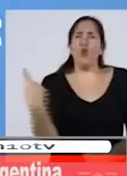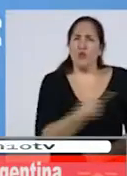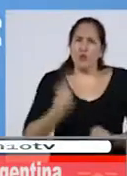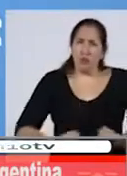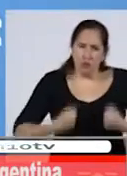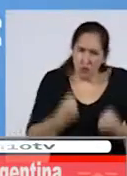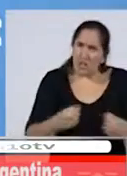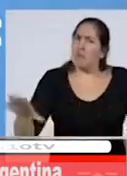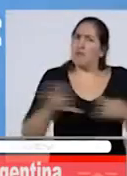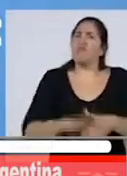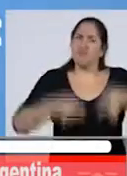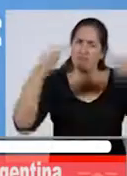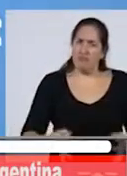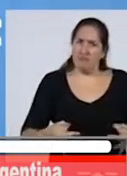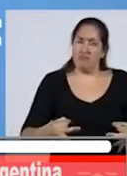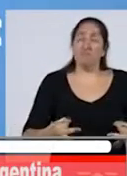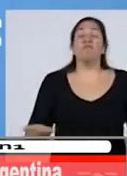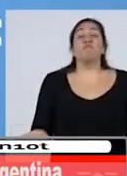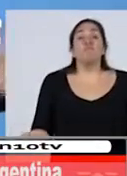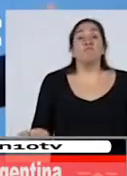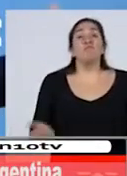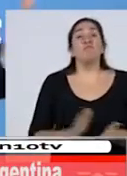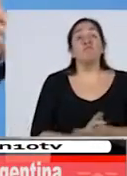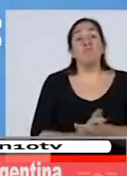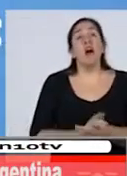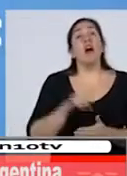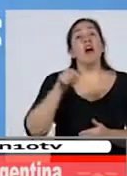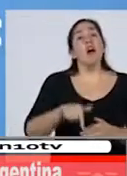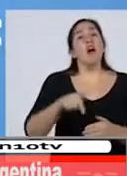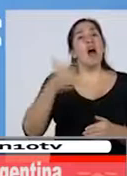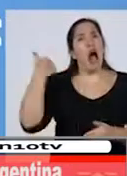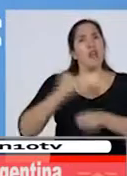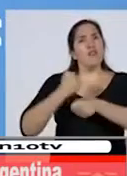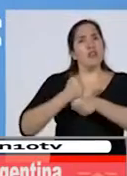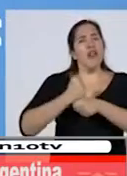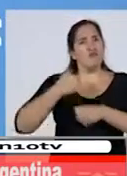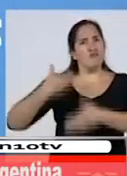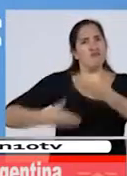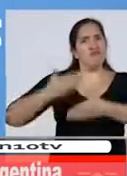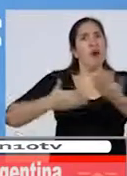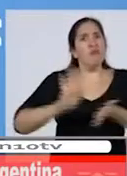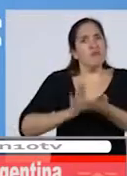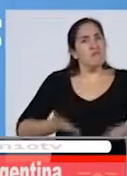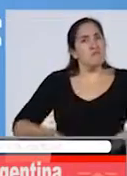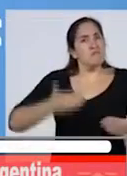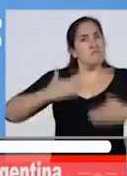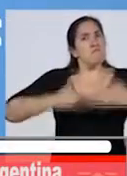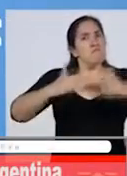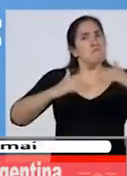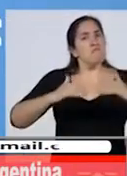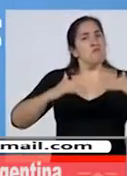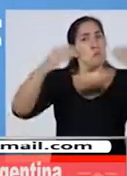correcto. Creo que claramente al crecimiento en el cual veníamos va a disminuir.